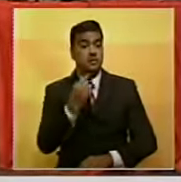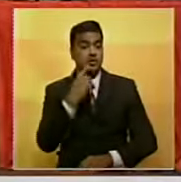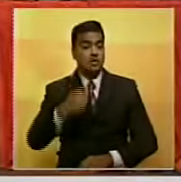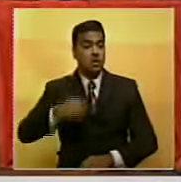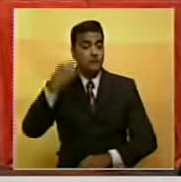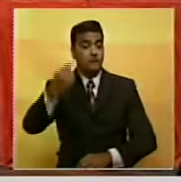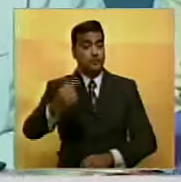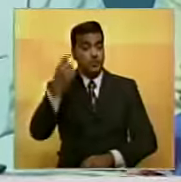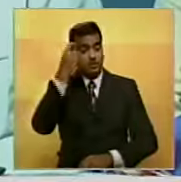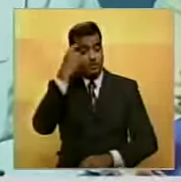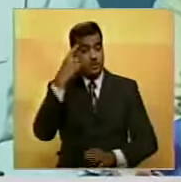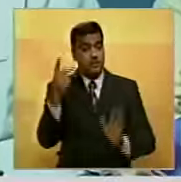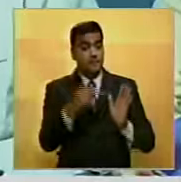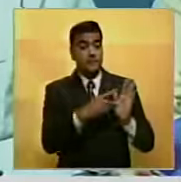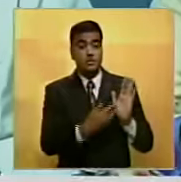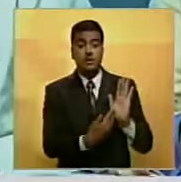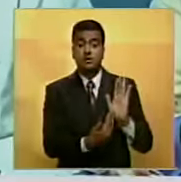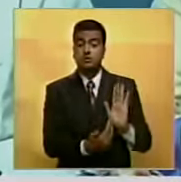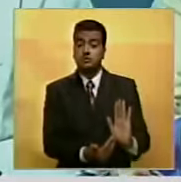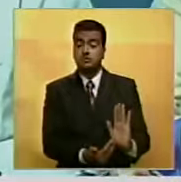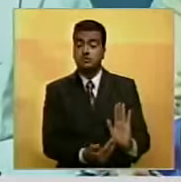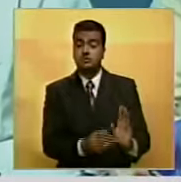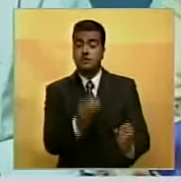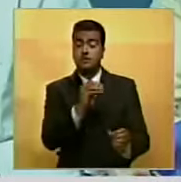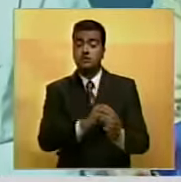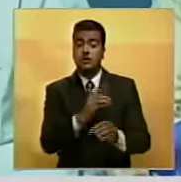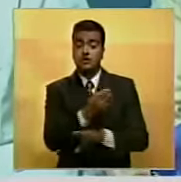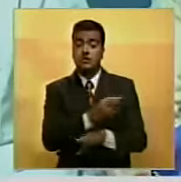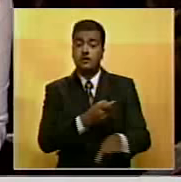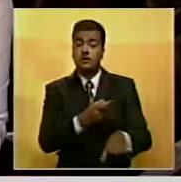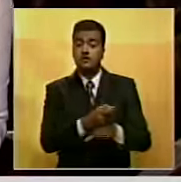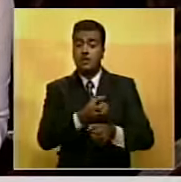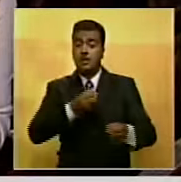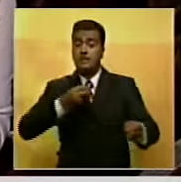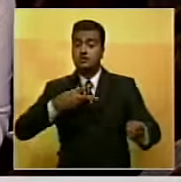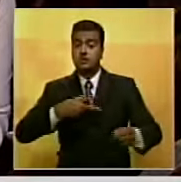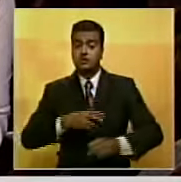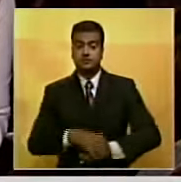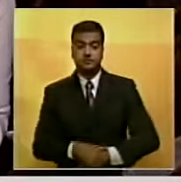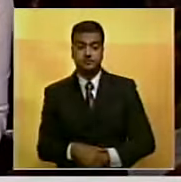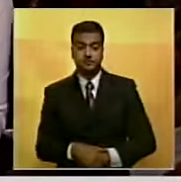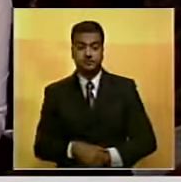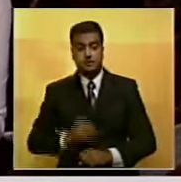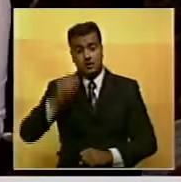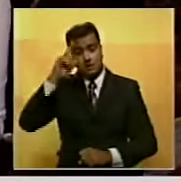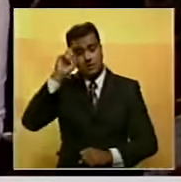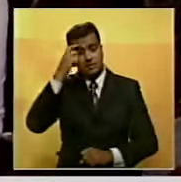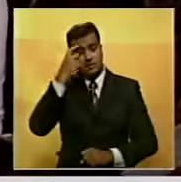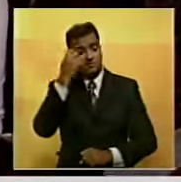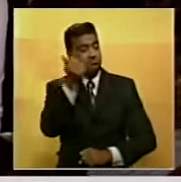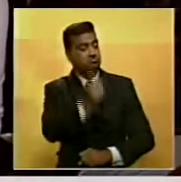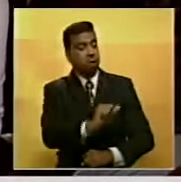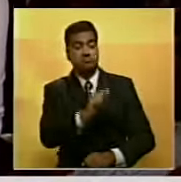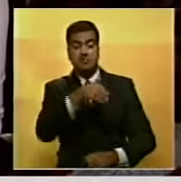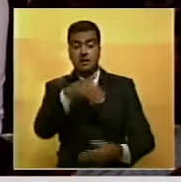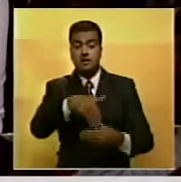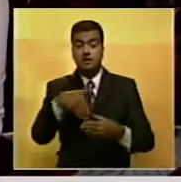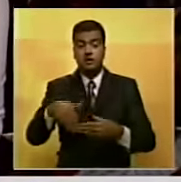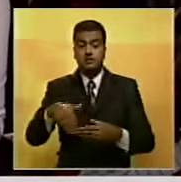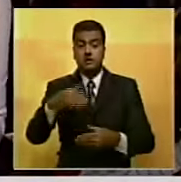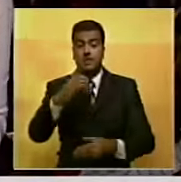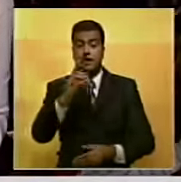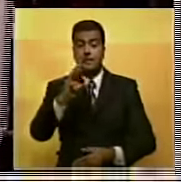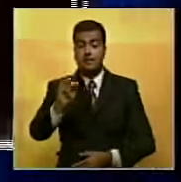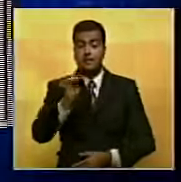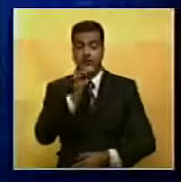próximos días se presentarán más pruebas que involucran a la gobernación del Estado Amazonas en lo que considera un fraude electoral. Diana